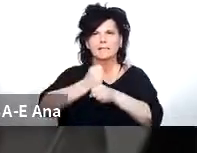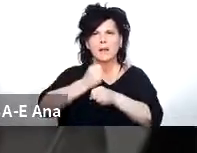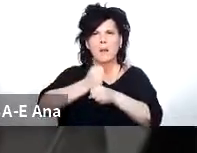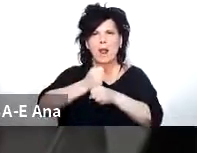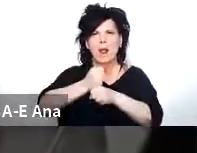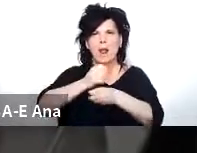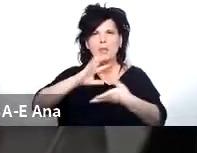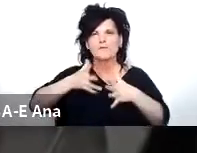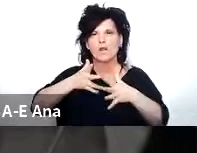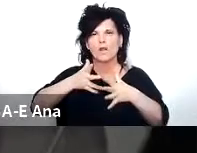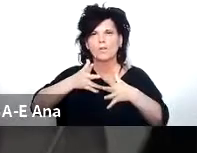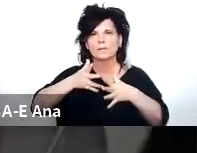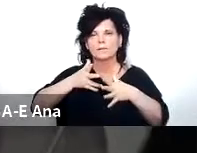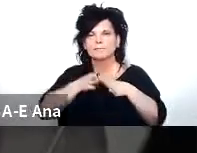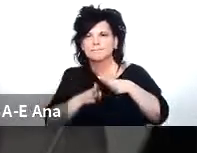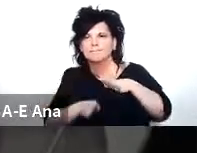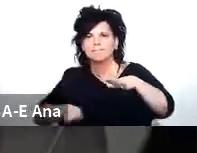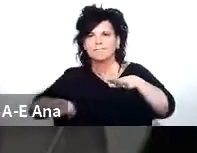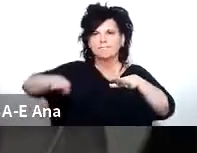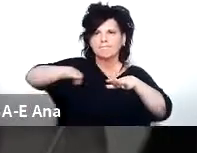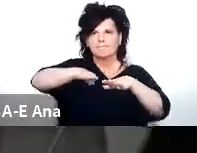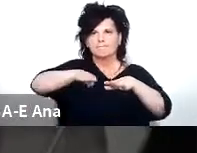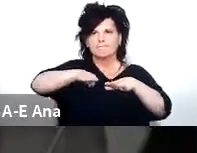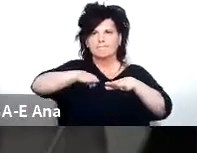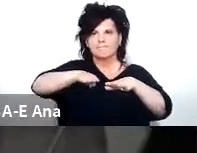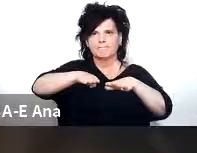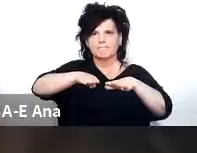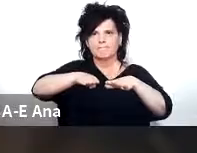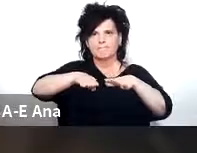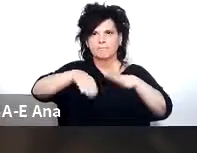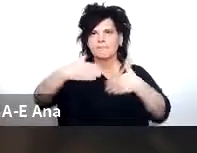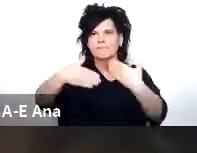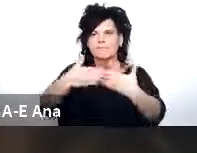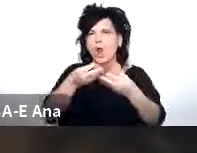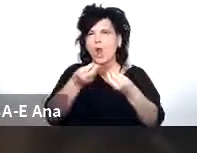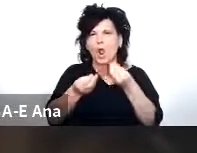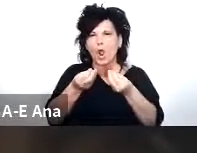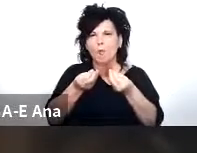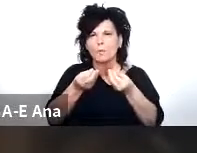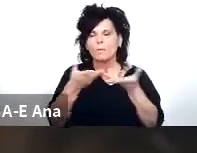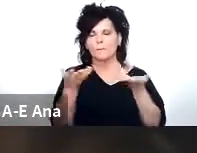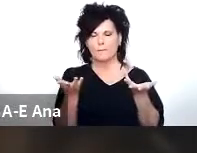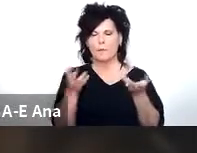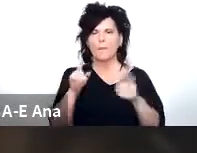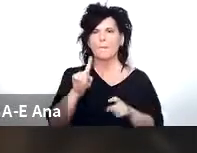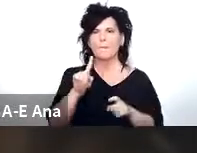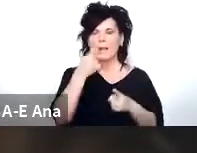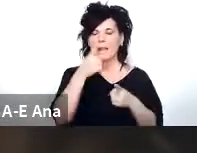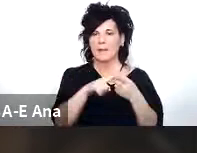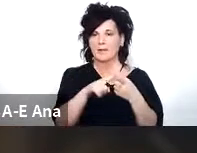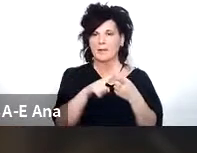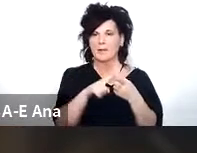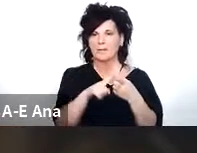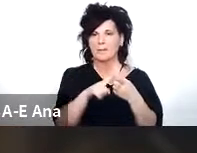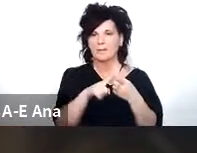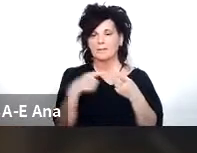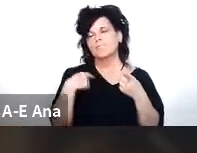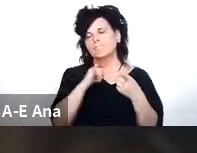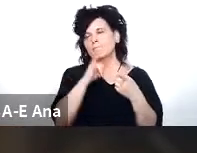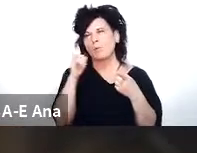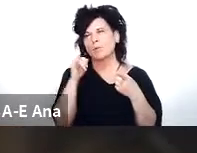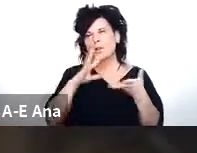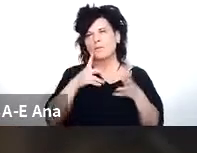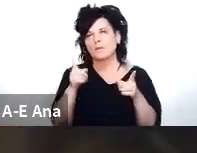trabajar sobre las asignatrías de acceso a internet bueno en primer lugar les comento muy